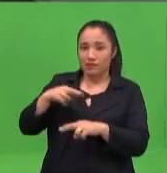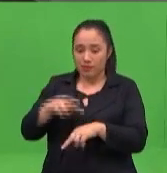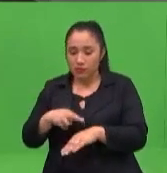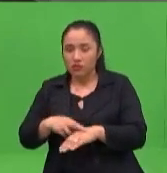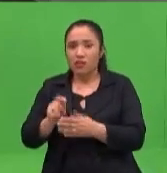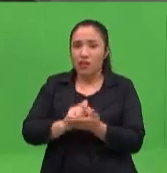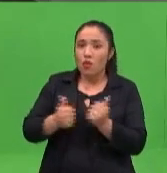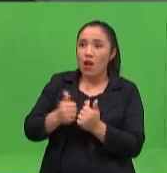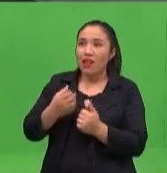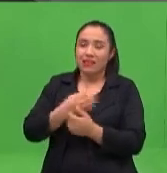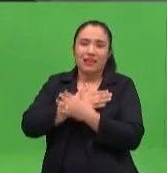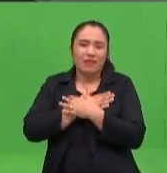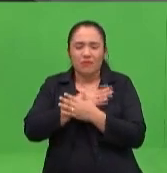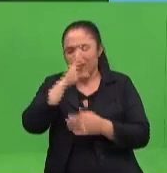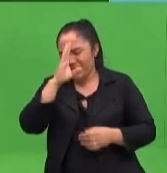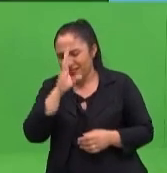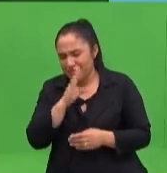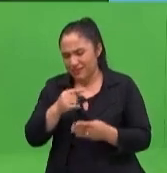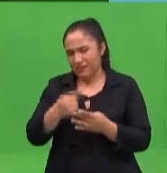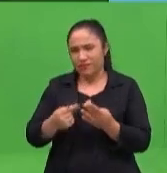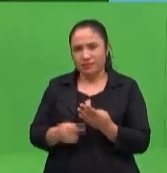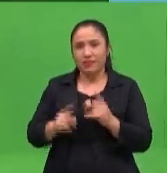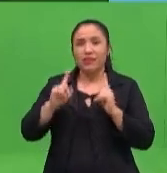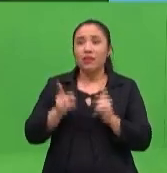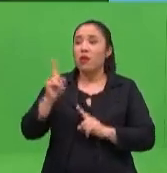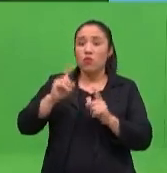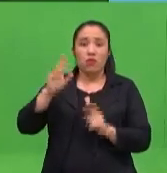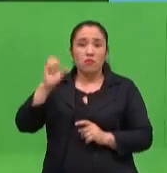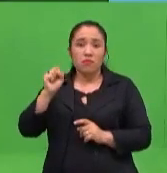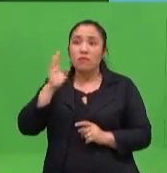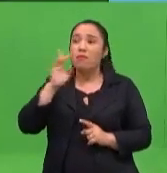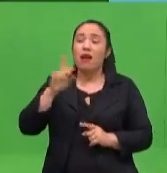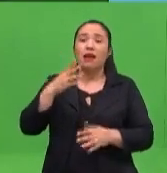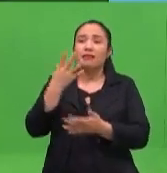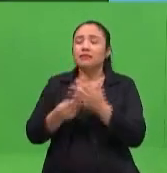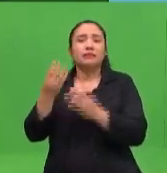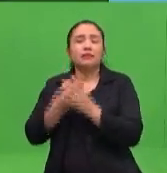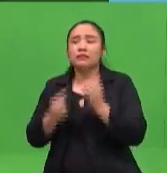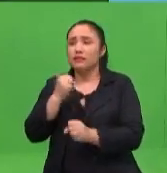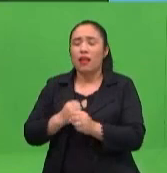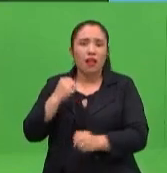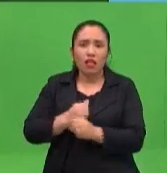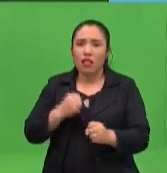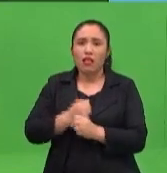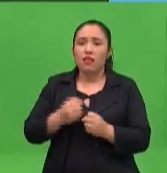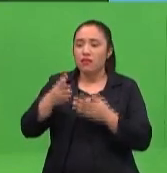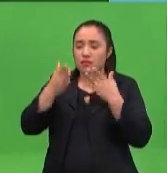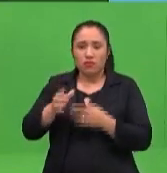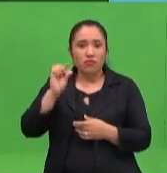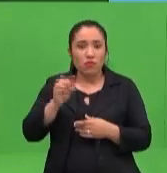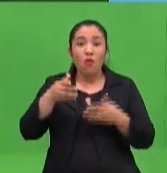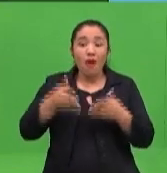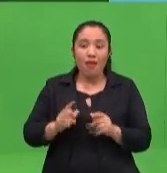¿verdad? Cosas que muchos de los padres dejamos porque estuvimos trabajando todo el día. Ahora que estamos con ellos, aprovechemos y generemos esos